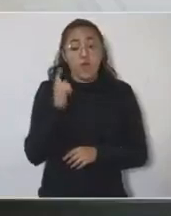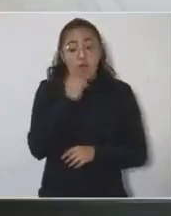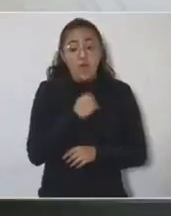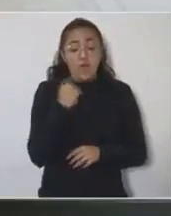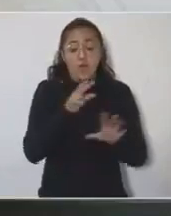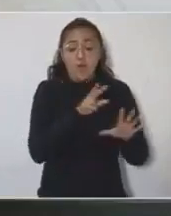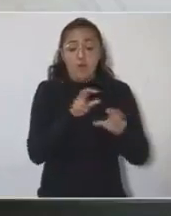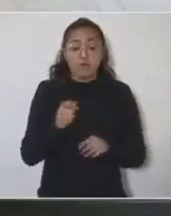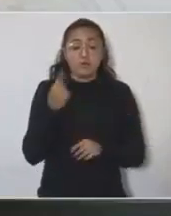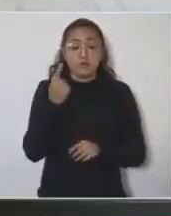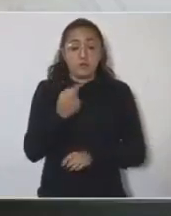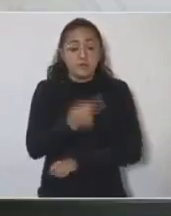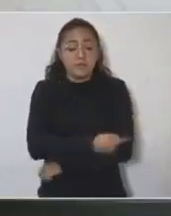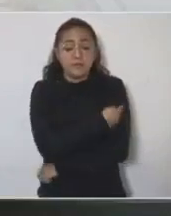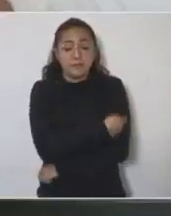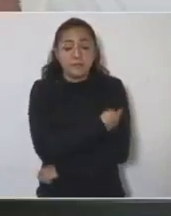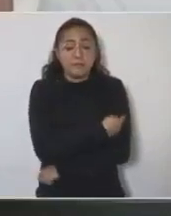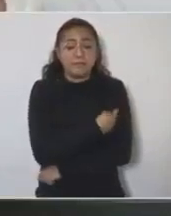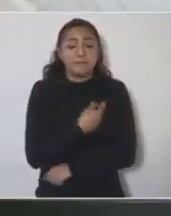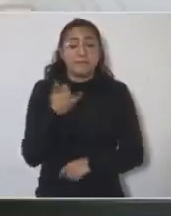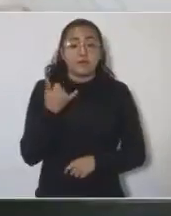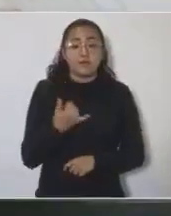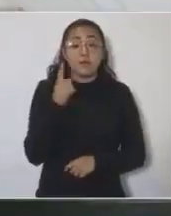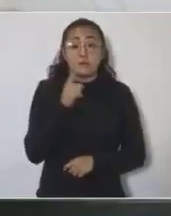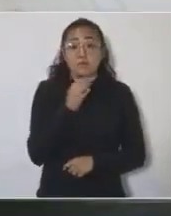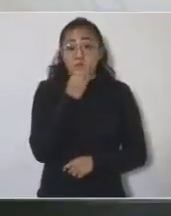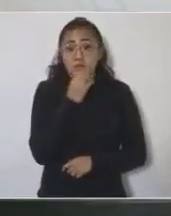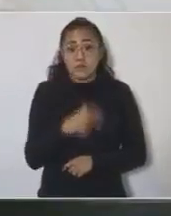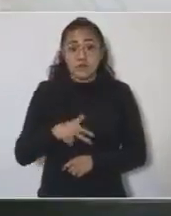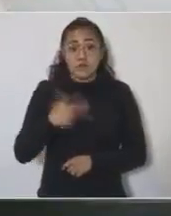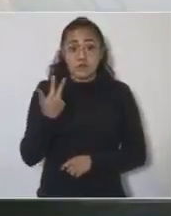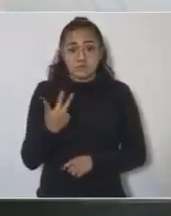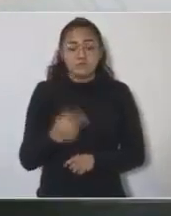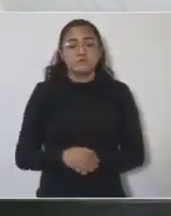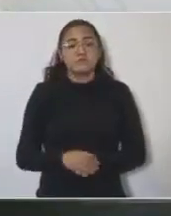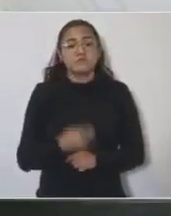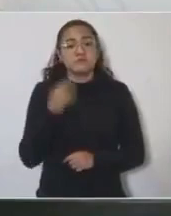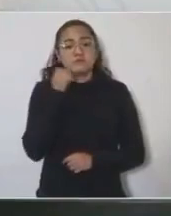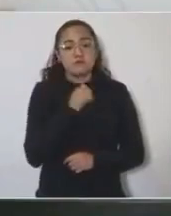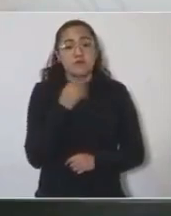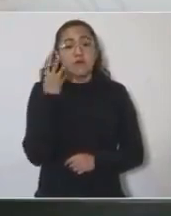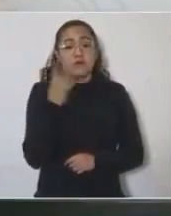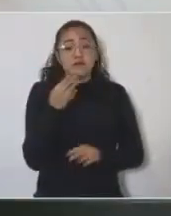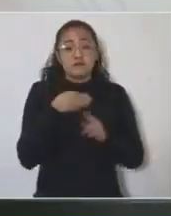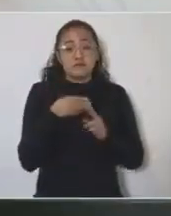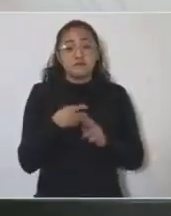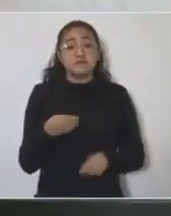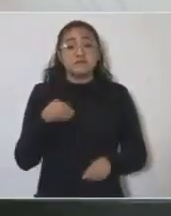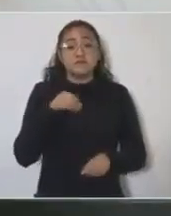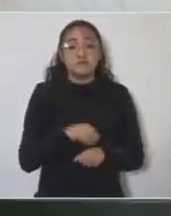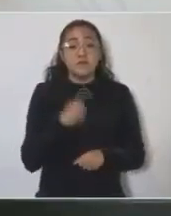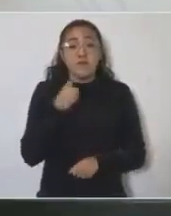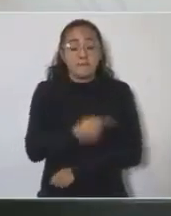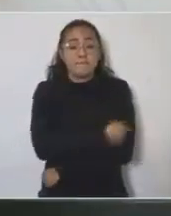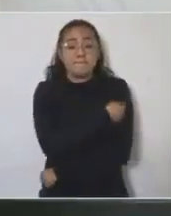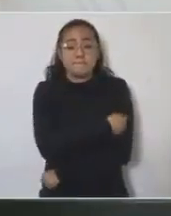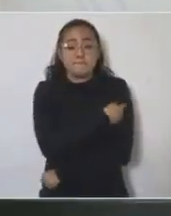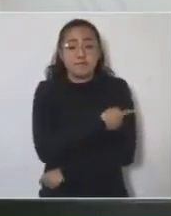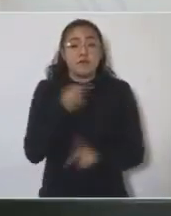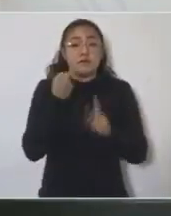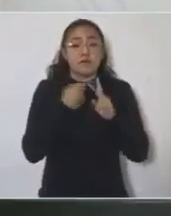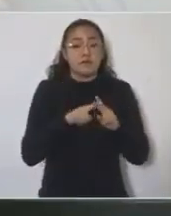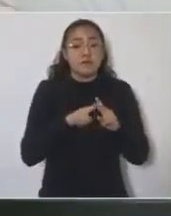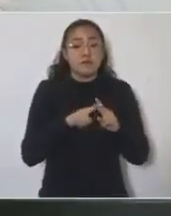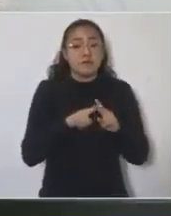801 vacunas y por minuto 13, por lo que cada 4 segundos hemos aplicado una vacuna desde que